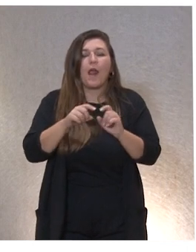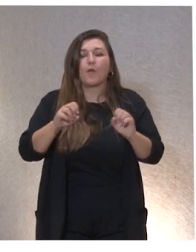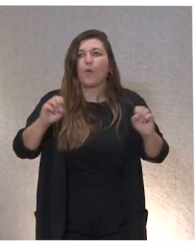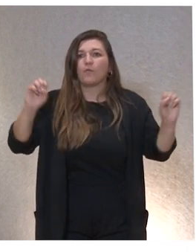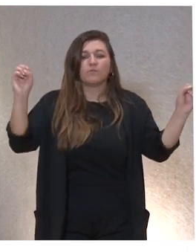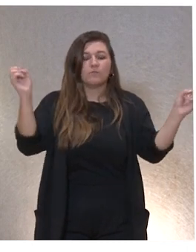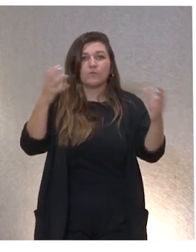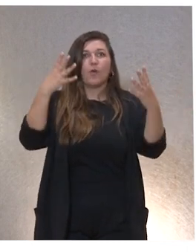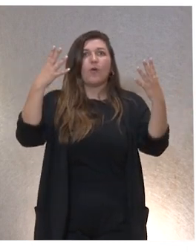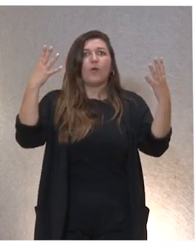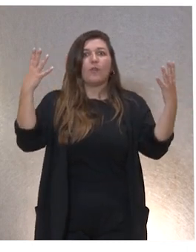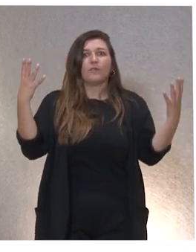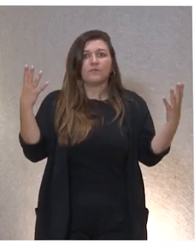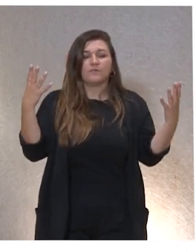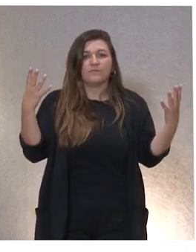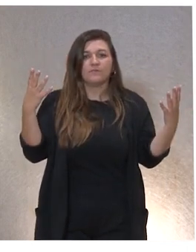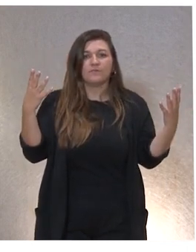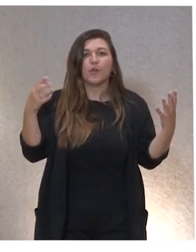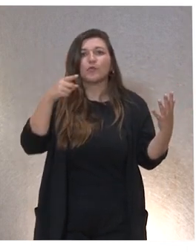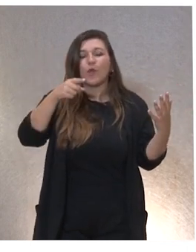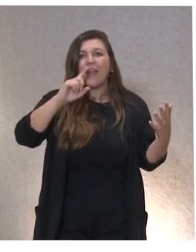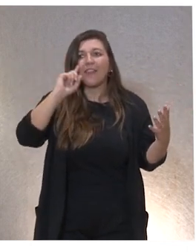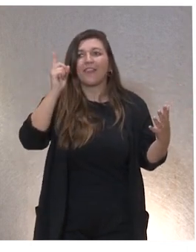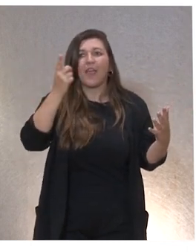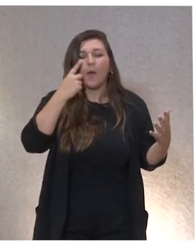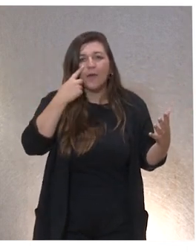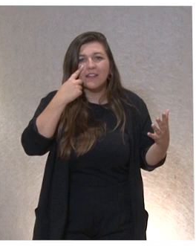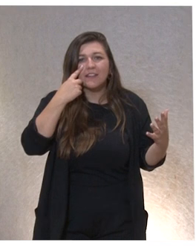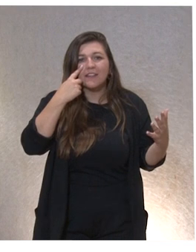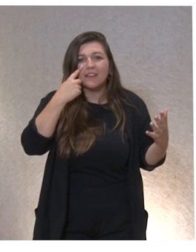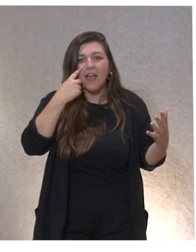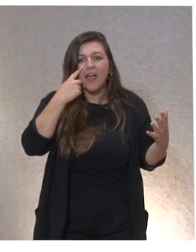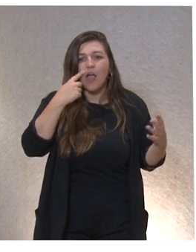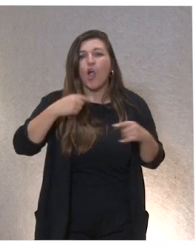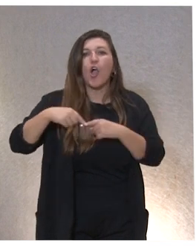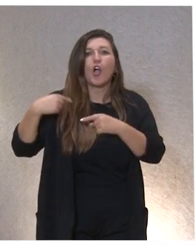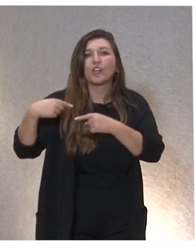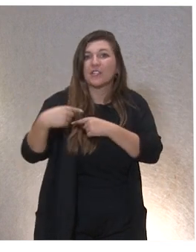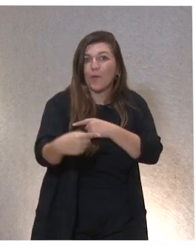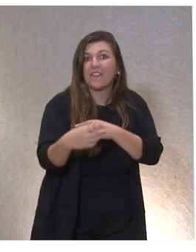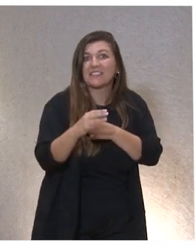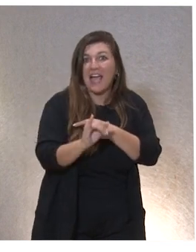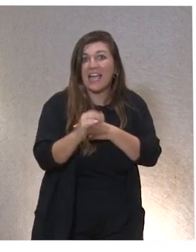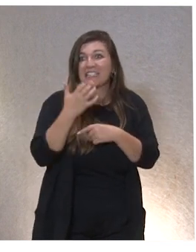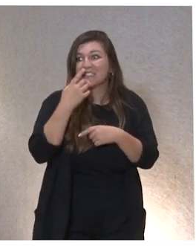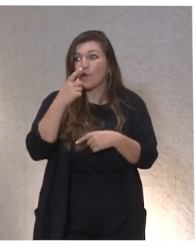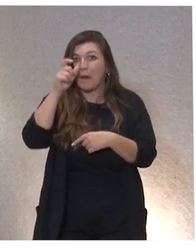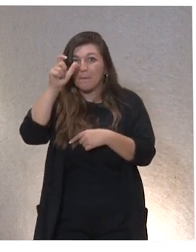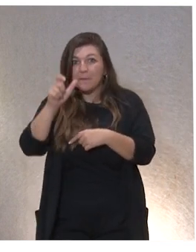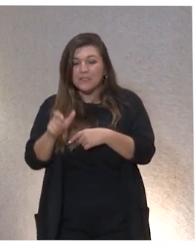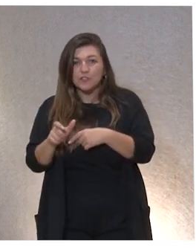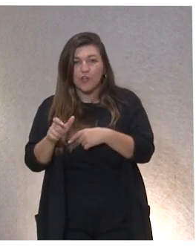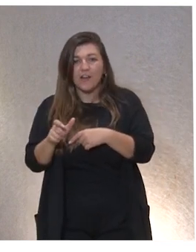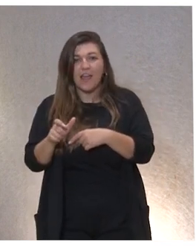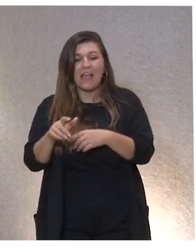Técnicamente se llama un insight, en el que tú eres consciente de las consecuencias que tiene que una persona viva en una situación,